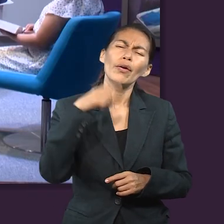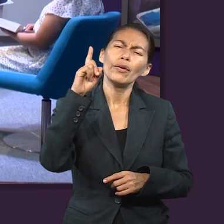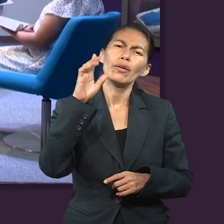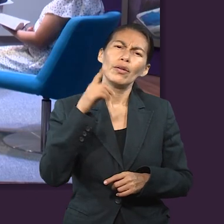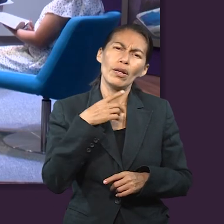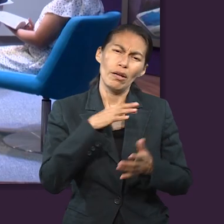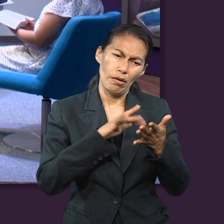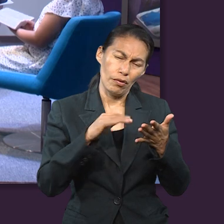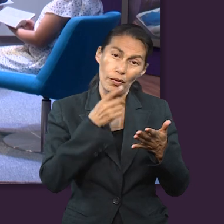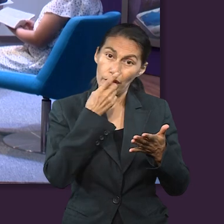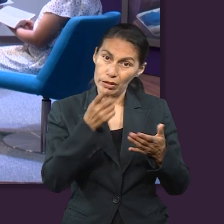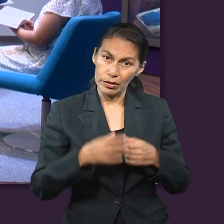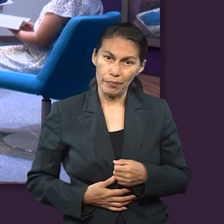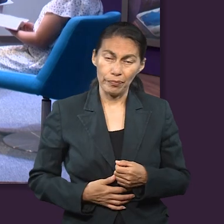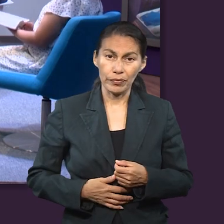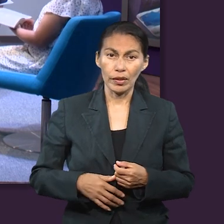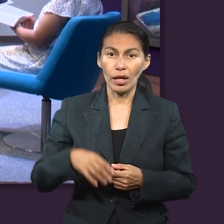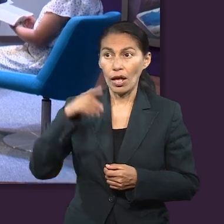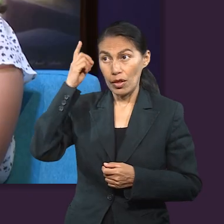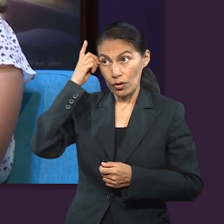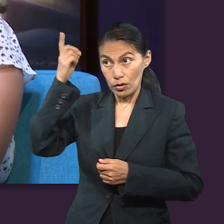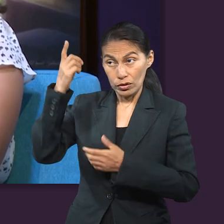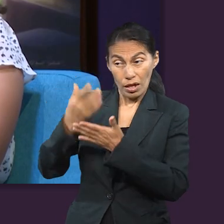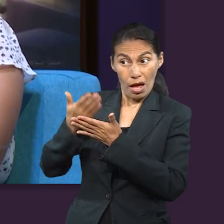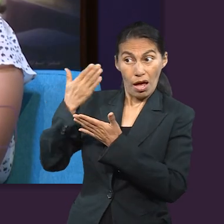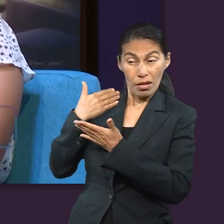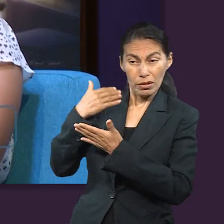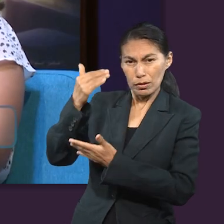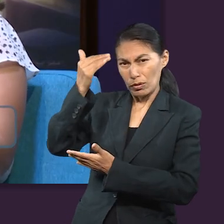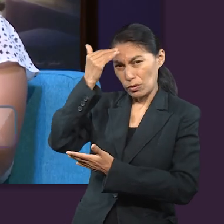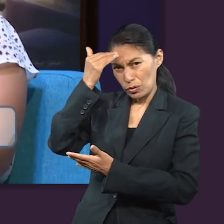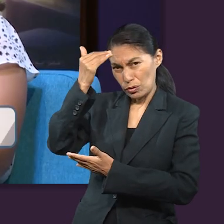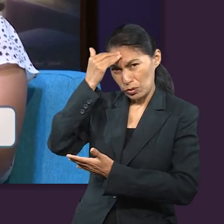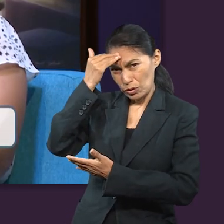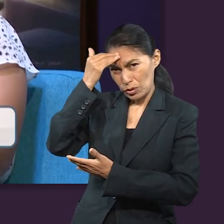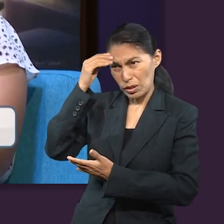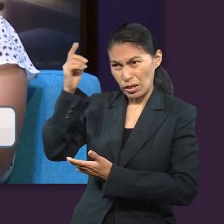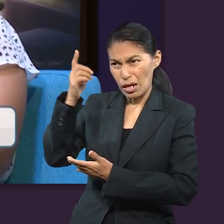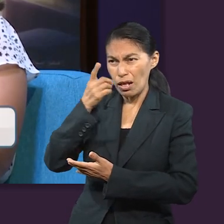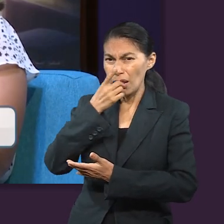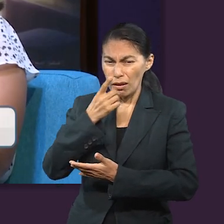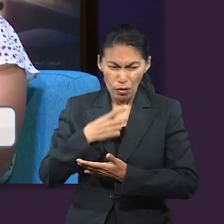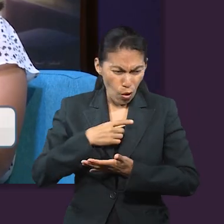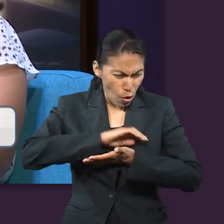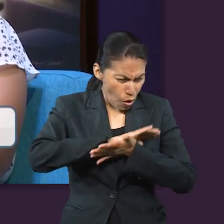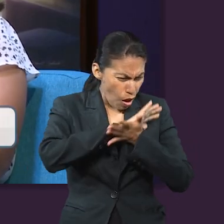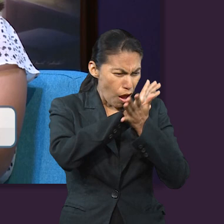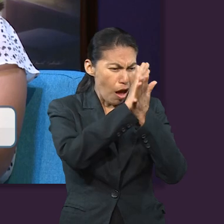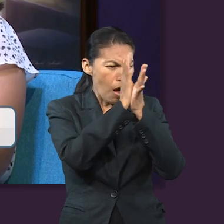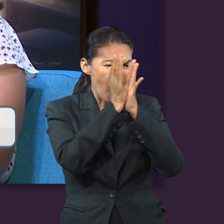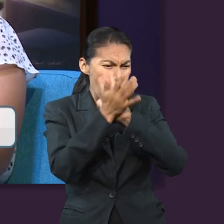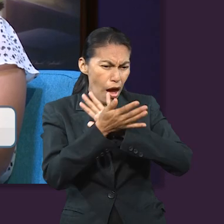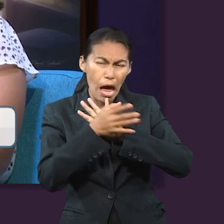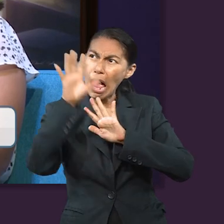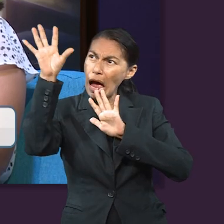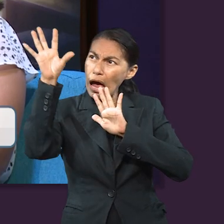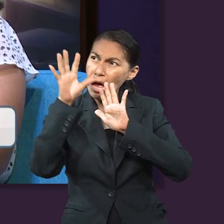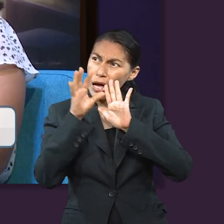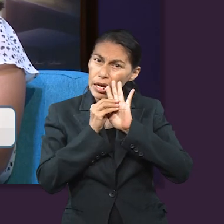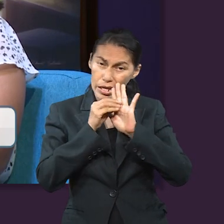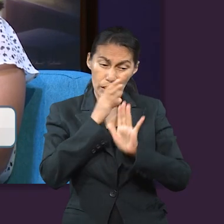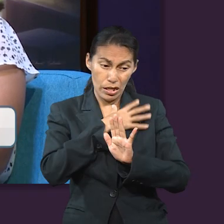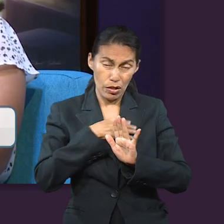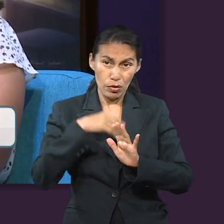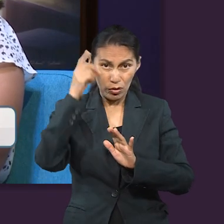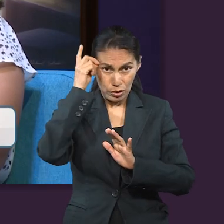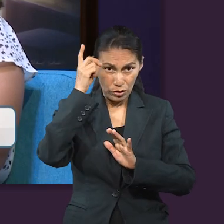Ok, yo lo voy a leer. Y dice así, Porque a los que Dios nos conoció de antemano, también los predestinó a ser